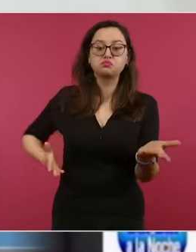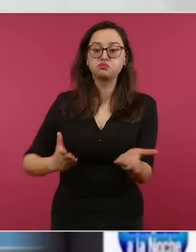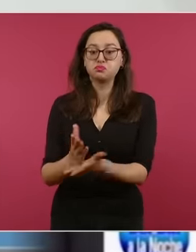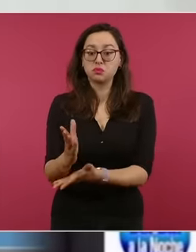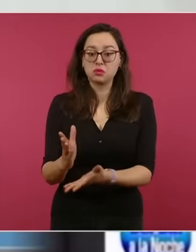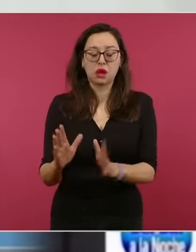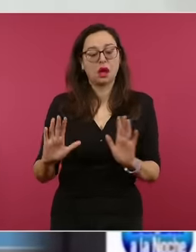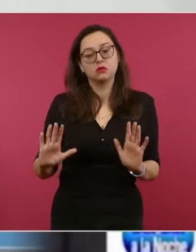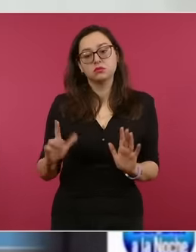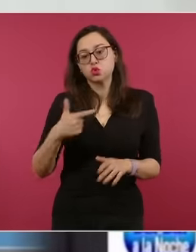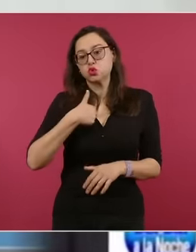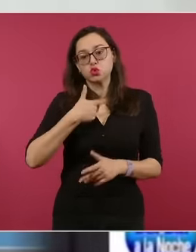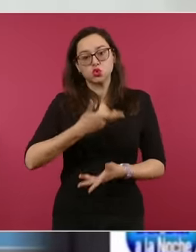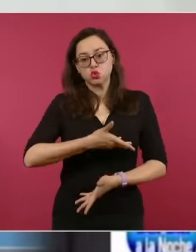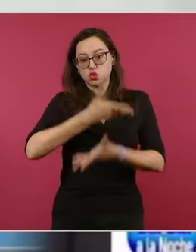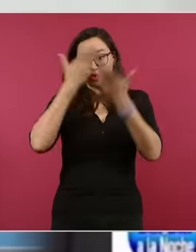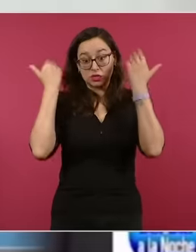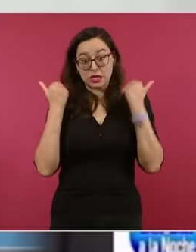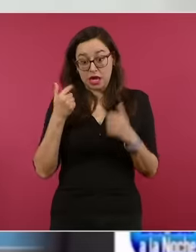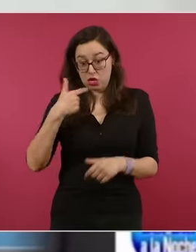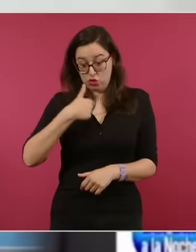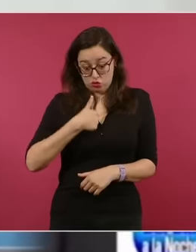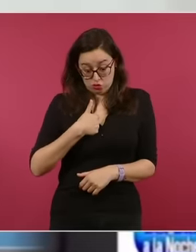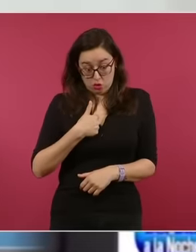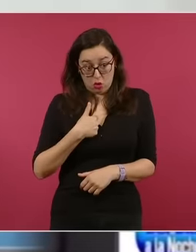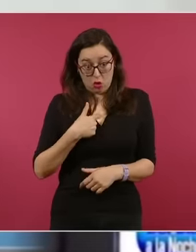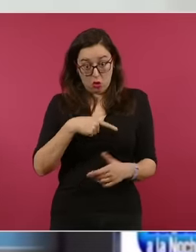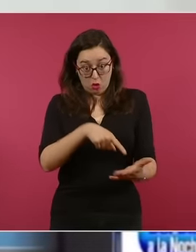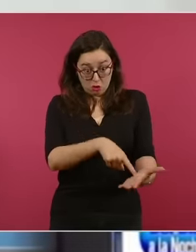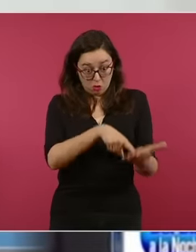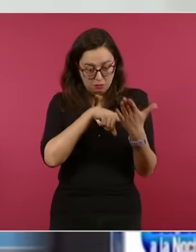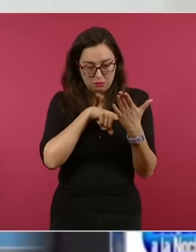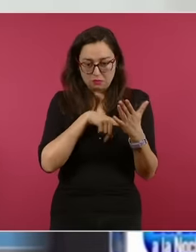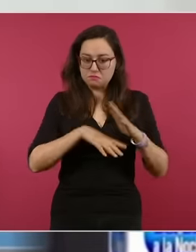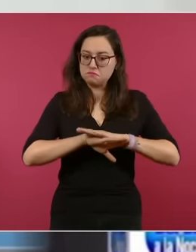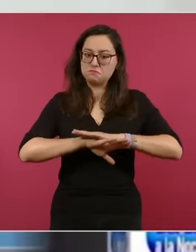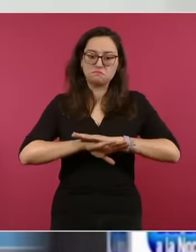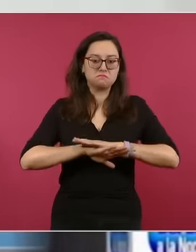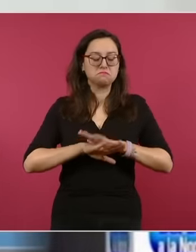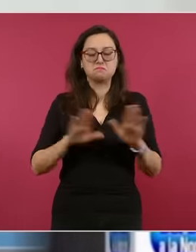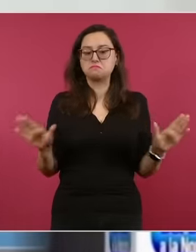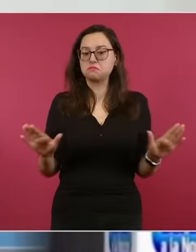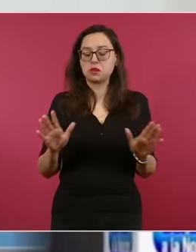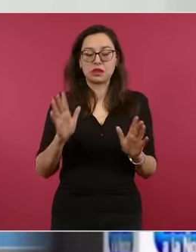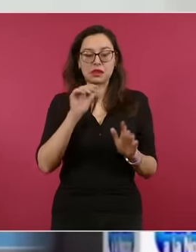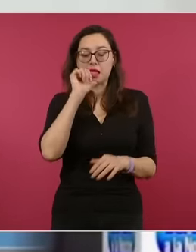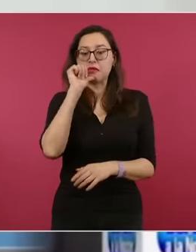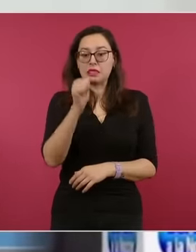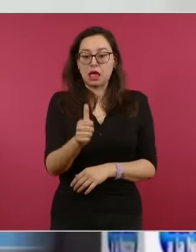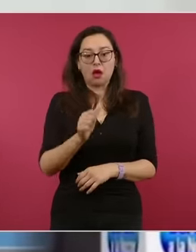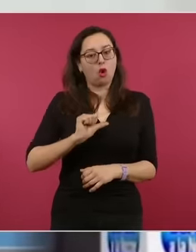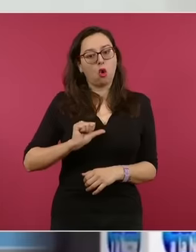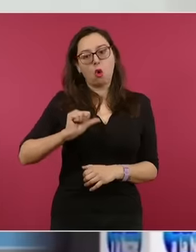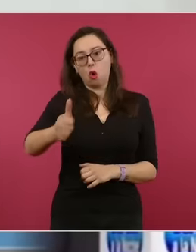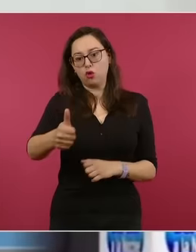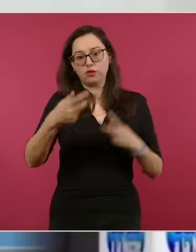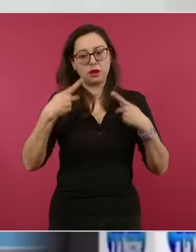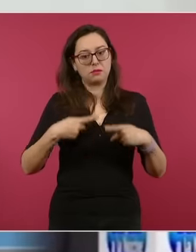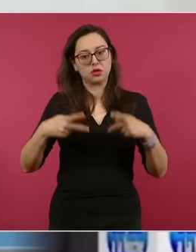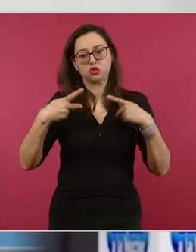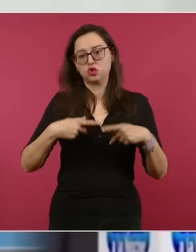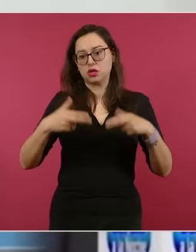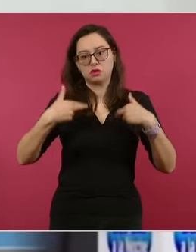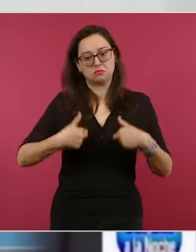envió un oficio, pero ya estaba en estas funciones de representación del Ministerio Interior un profesional